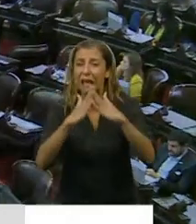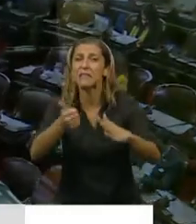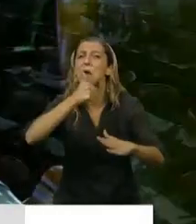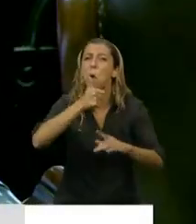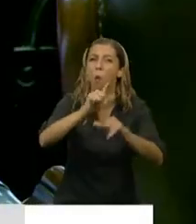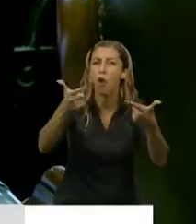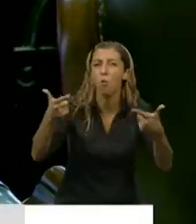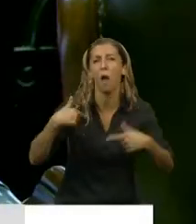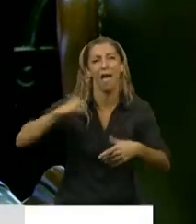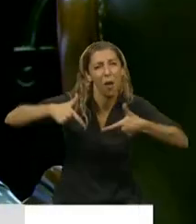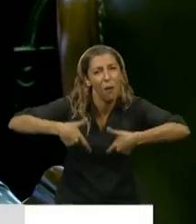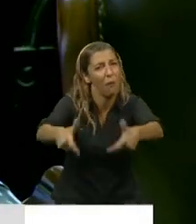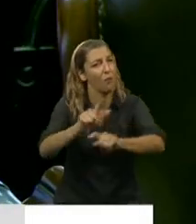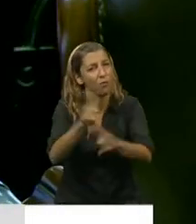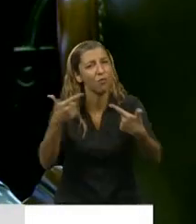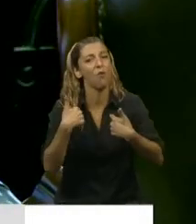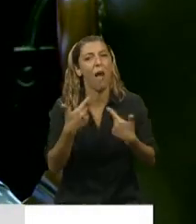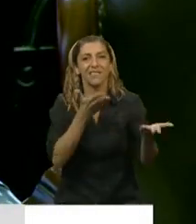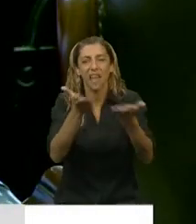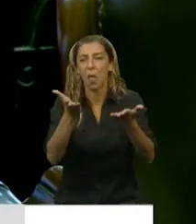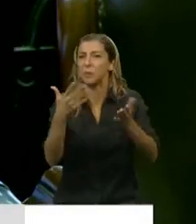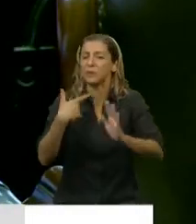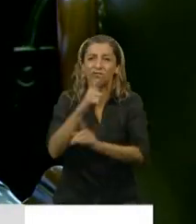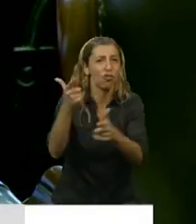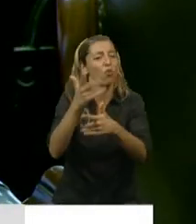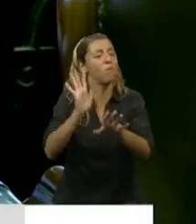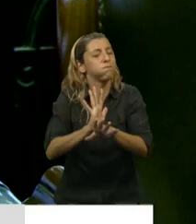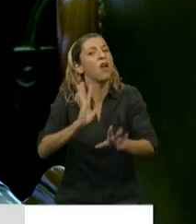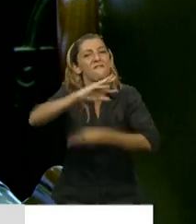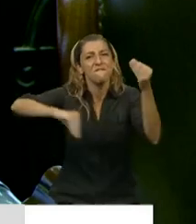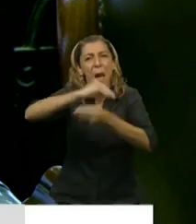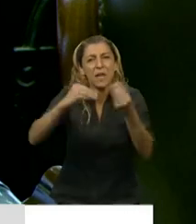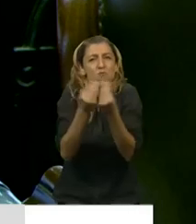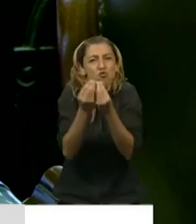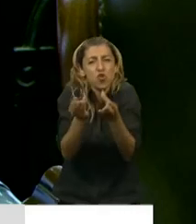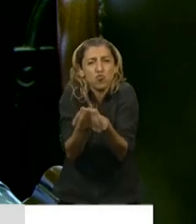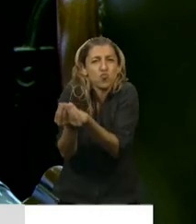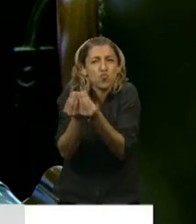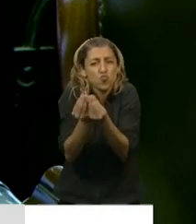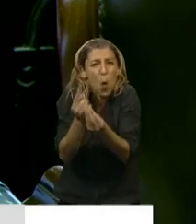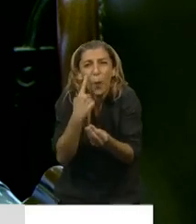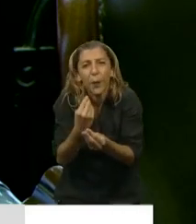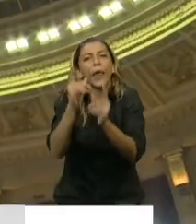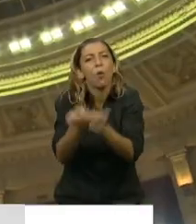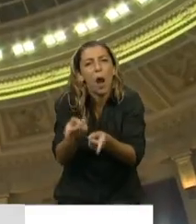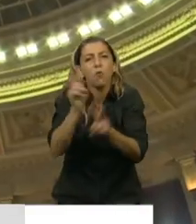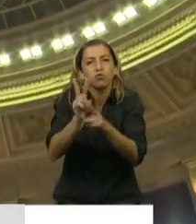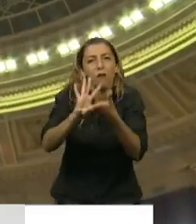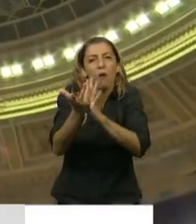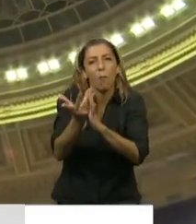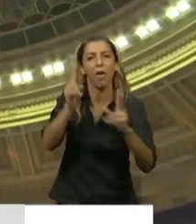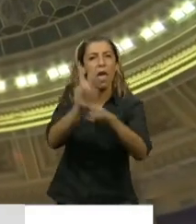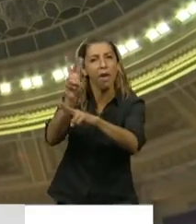pocos accesos al resto de los servicios y que viven muchísimas familias en una misma habitación, en casas donde el problema es conseguir